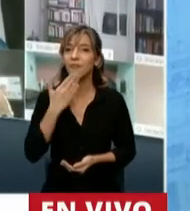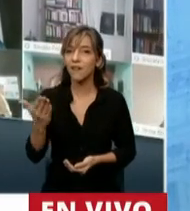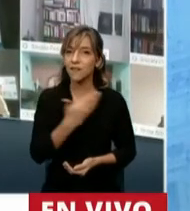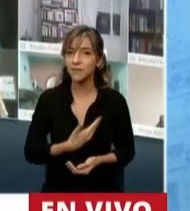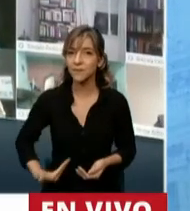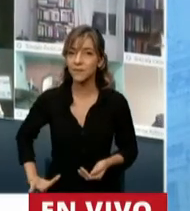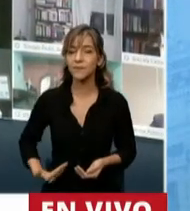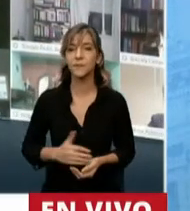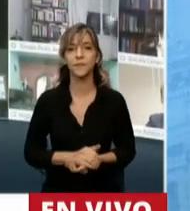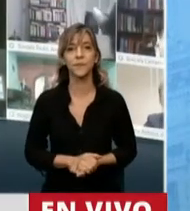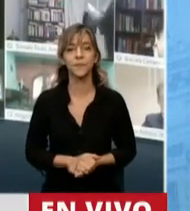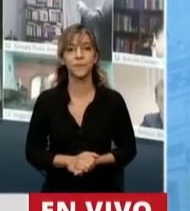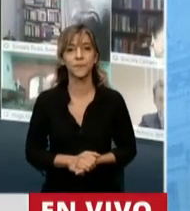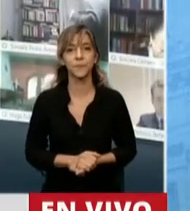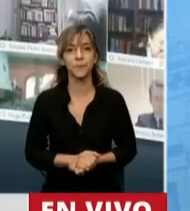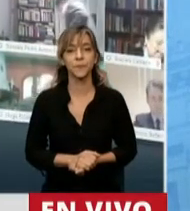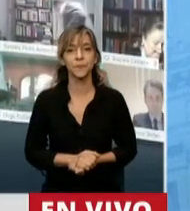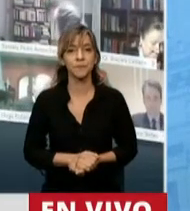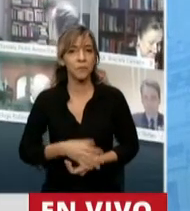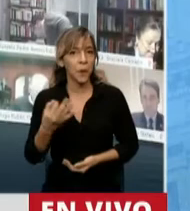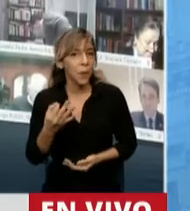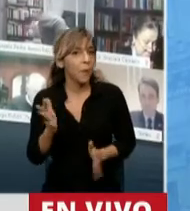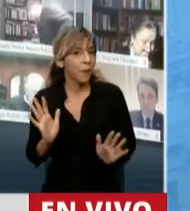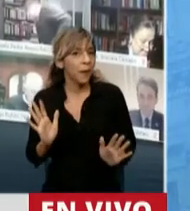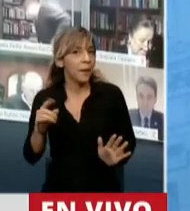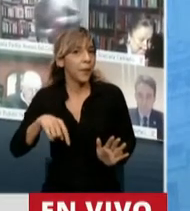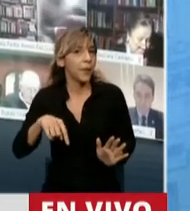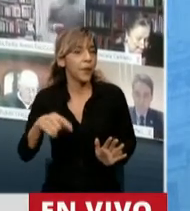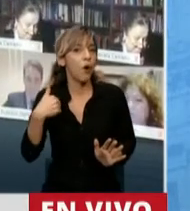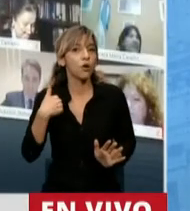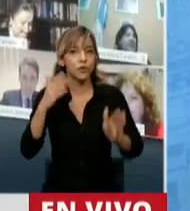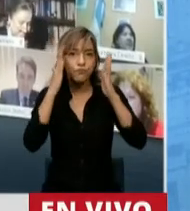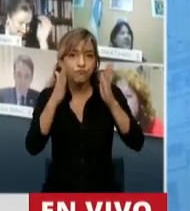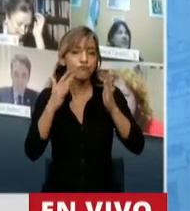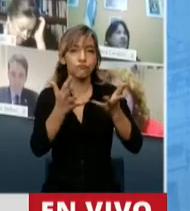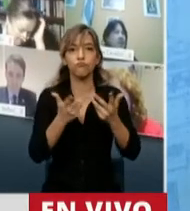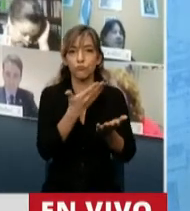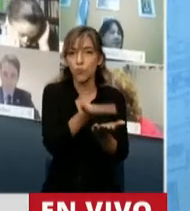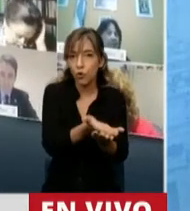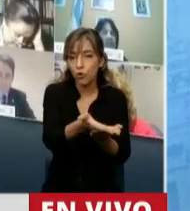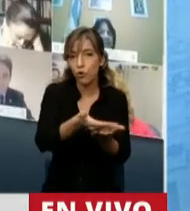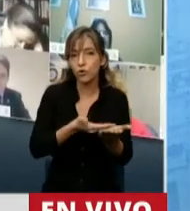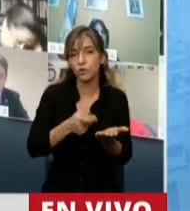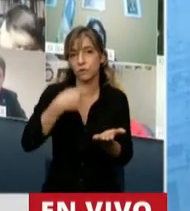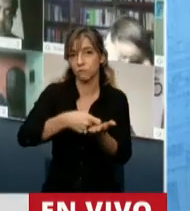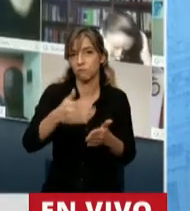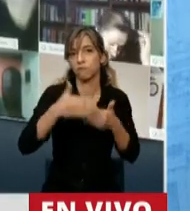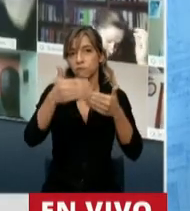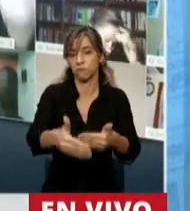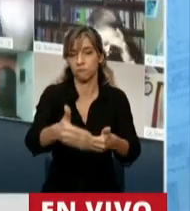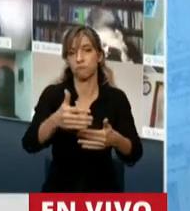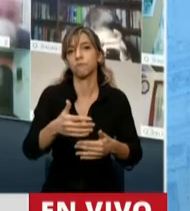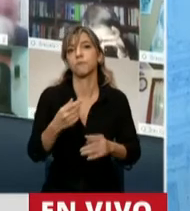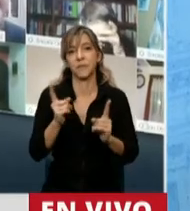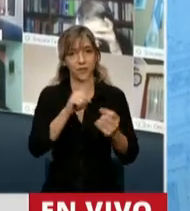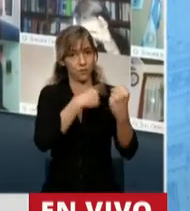presidente. La verdad que hoy nos ocupa este proyecto de moratoria que viene del Ejecutivo Nacional,